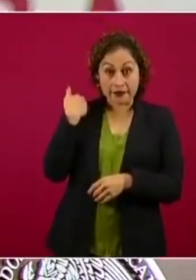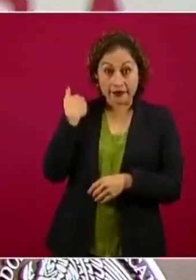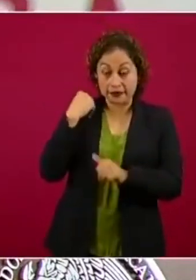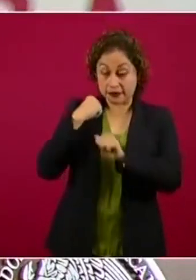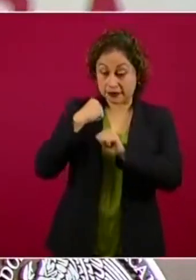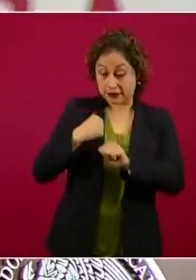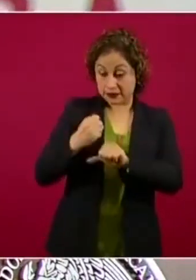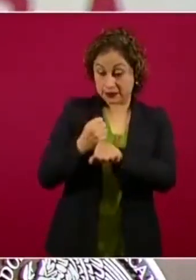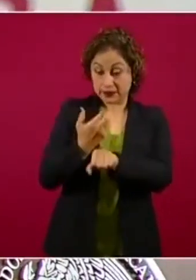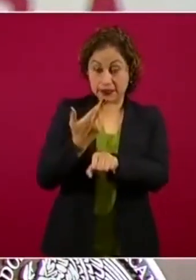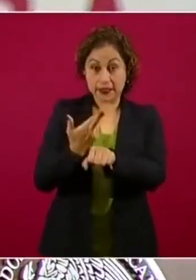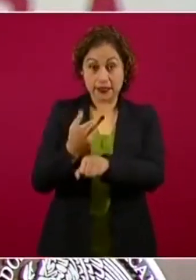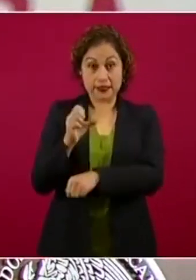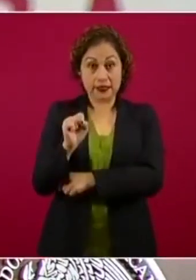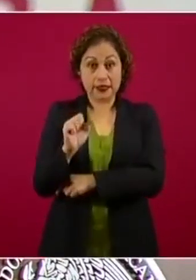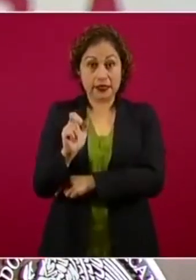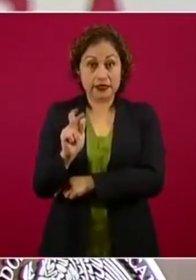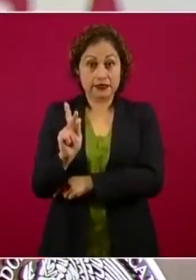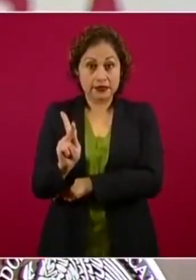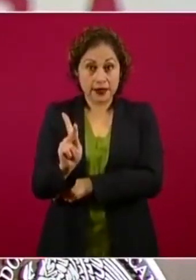una maestra